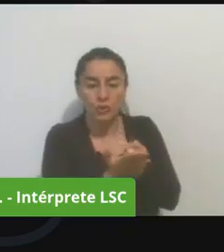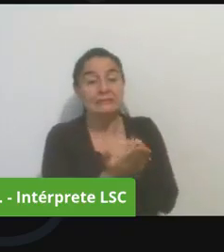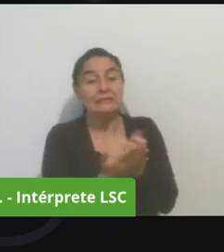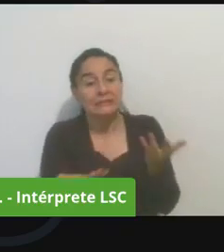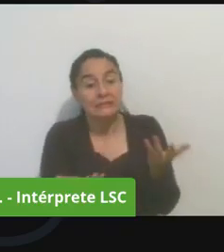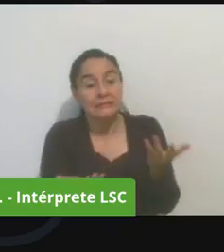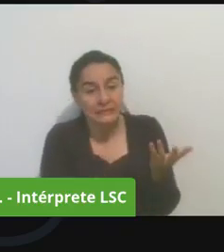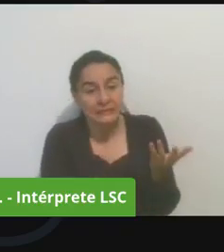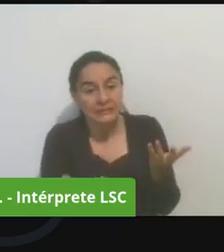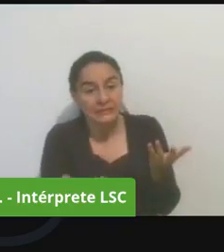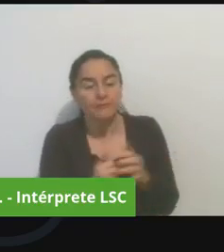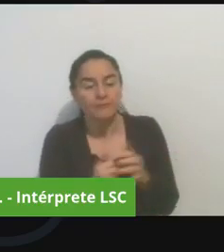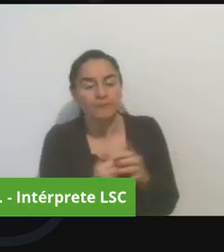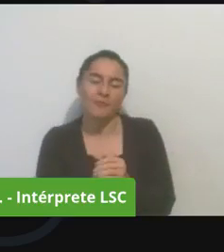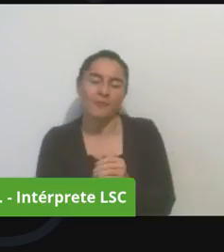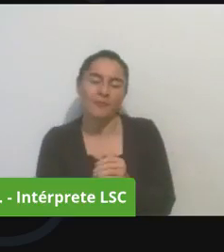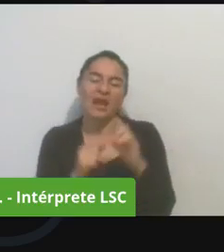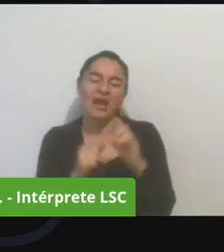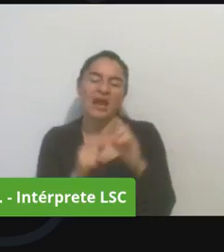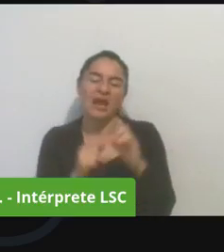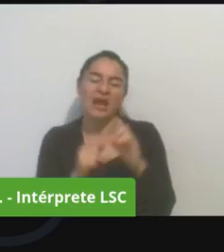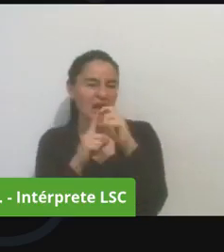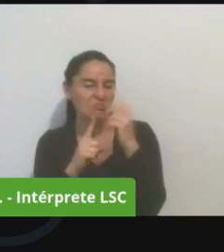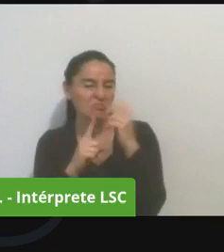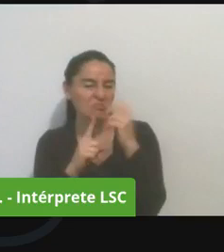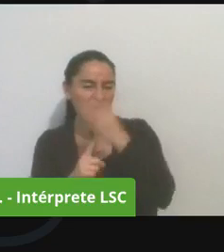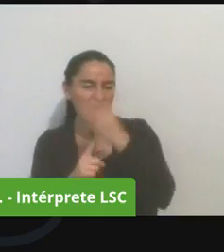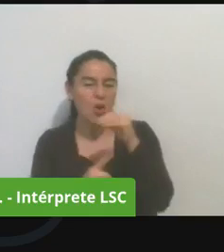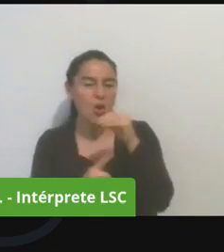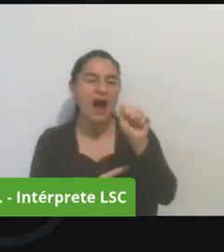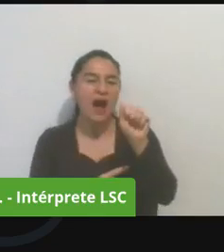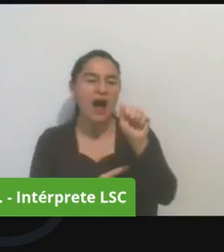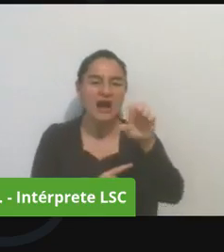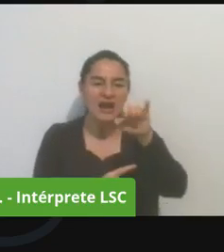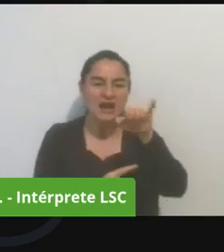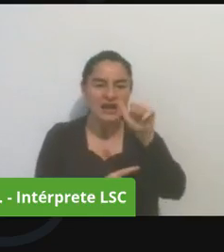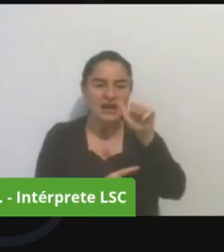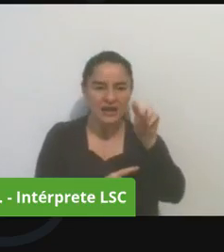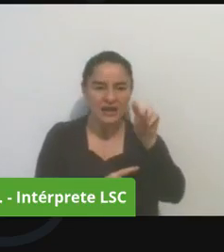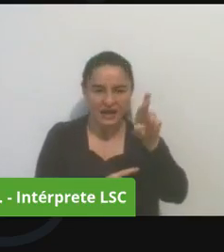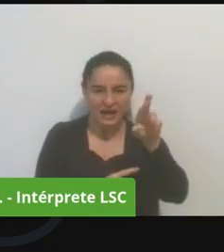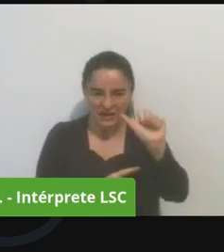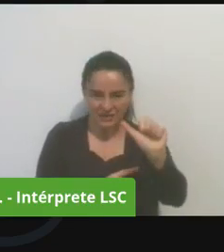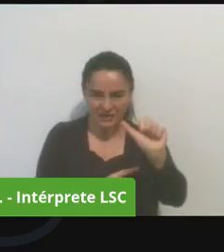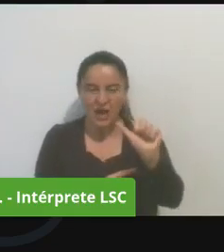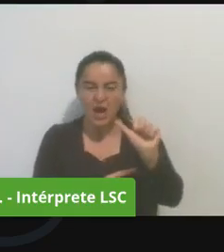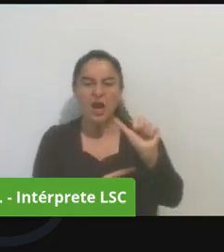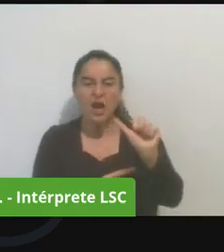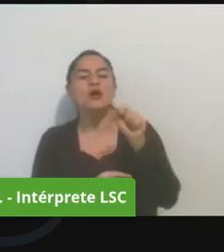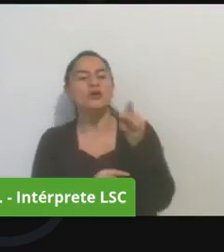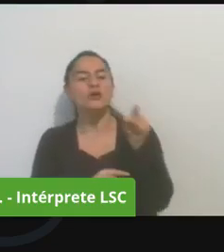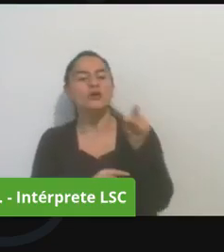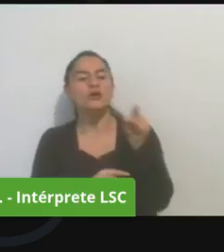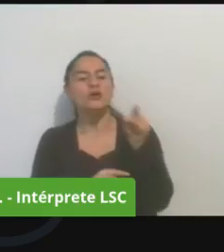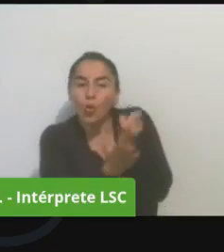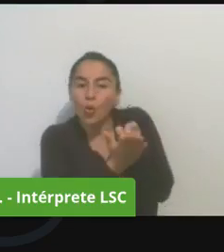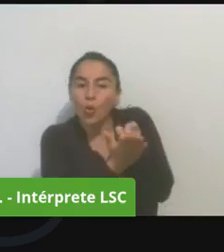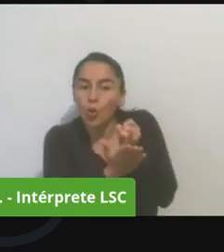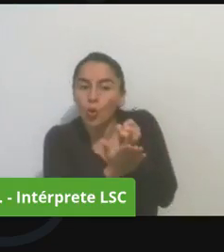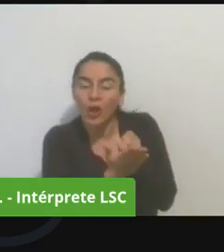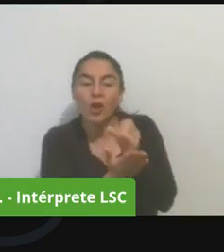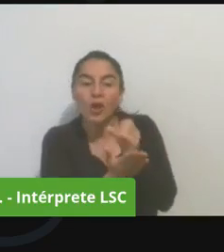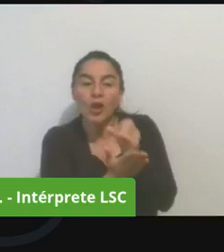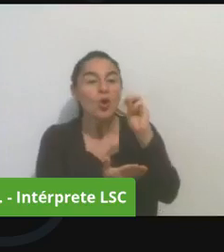usaba alejandra de comunero comunal esto lo que demuestra es que son los líderes más importantes de la ciudad los que han